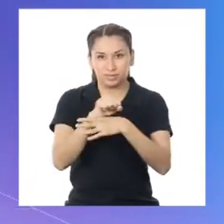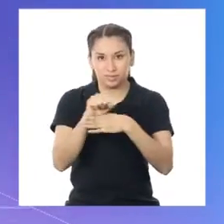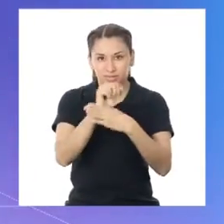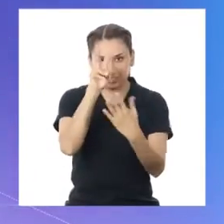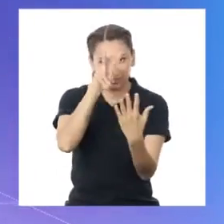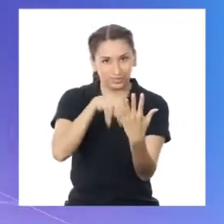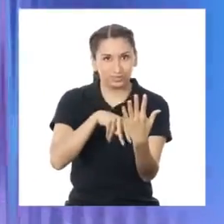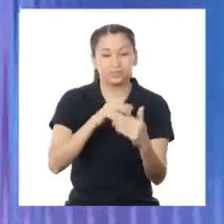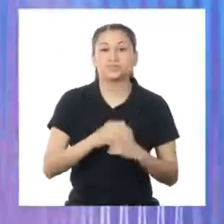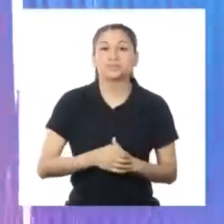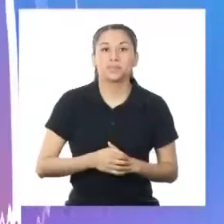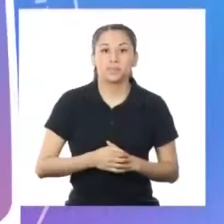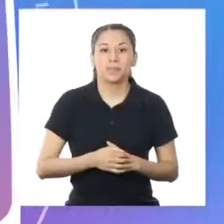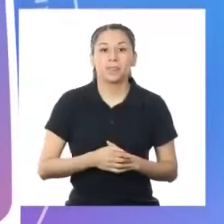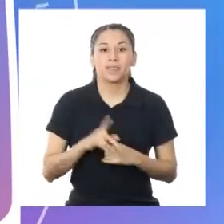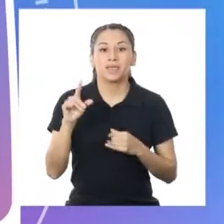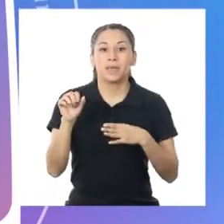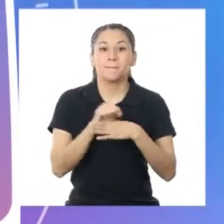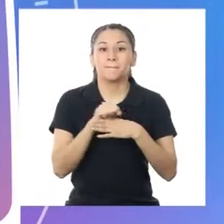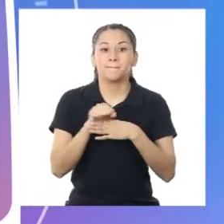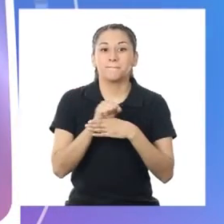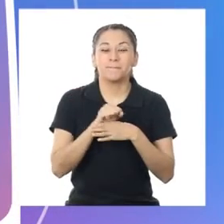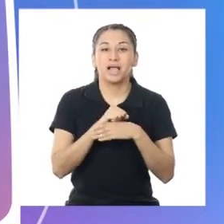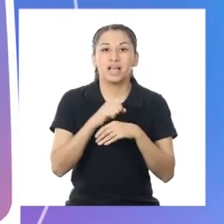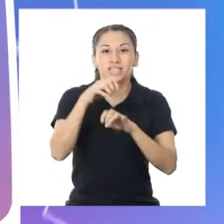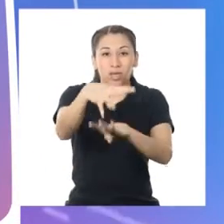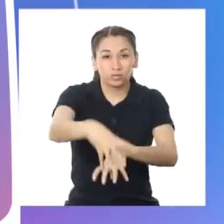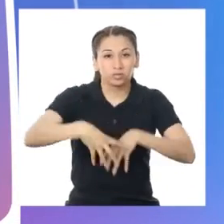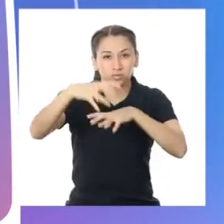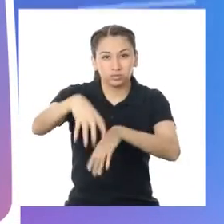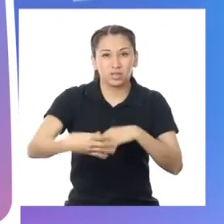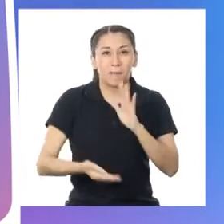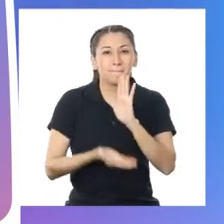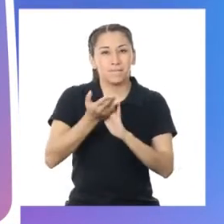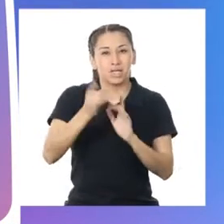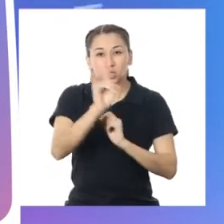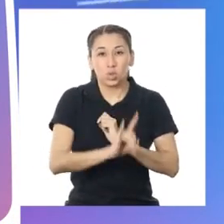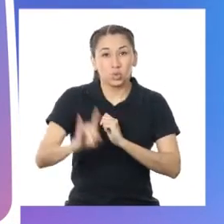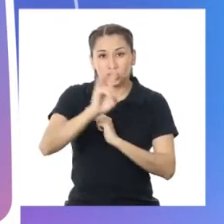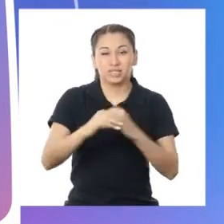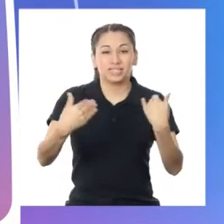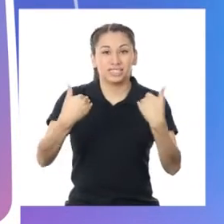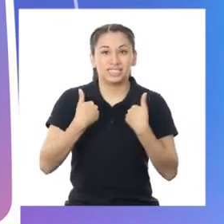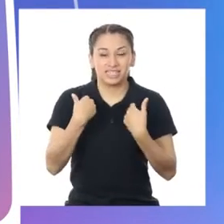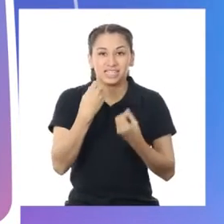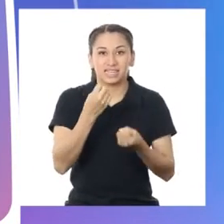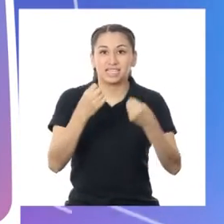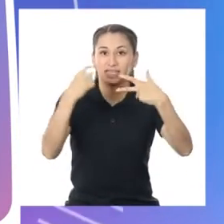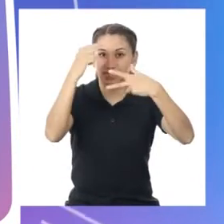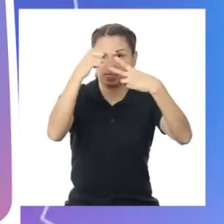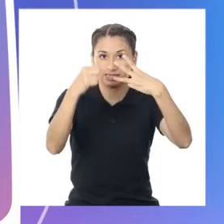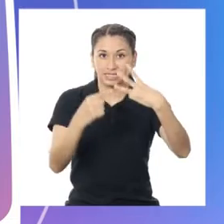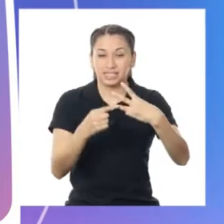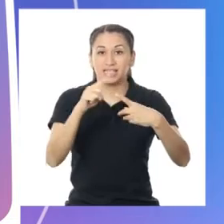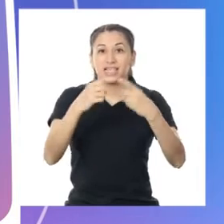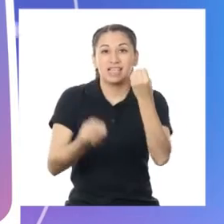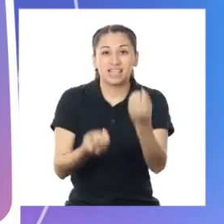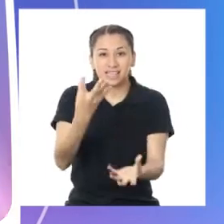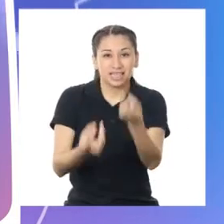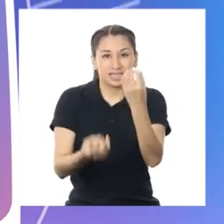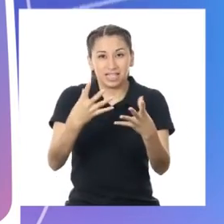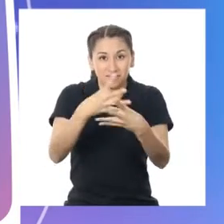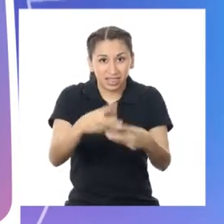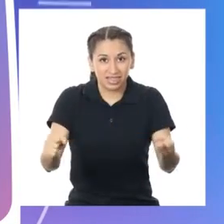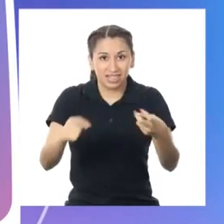a repasarlos! Entre las prácticas de cultivo más utilizadas en la selva se encuentran la quema agrícola,